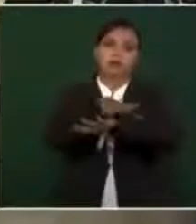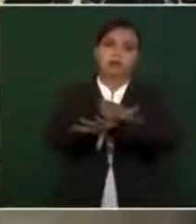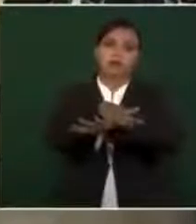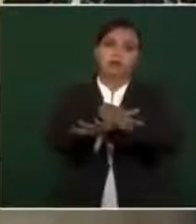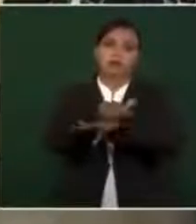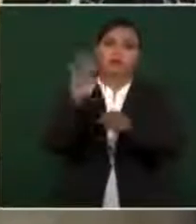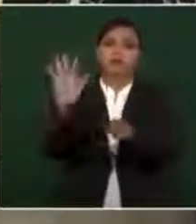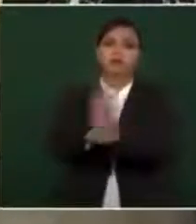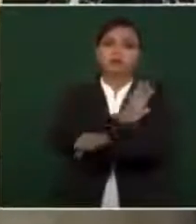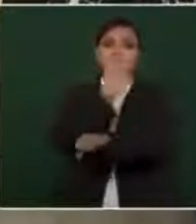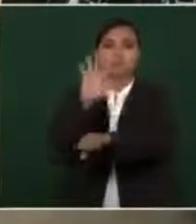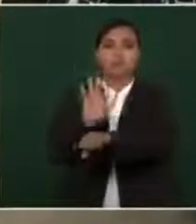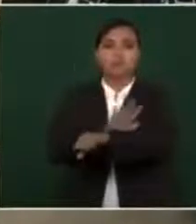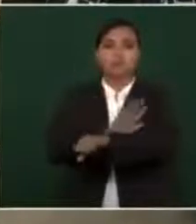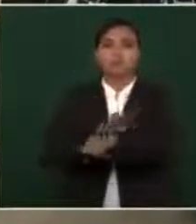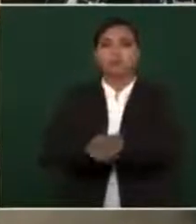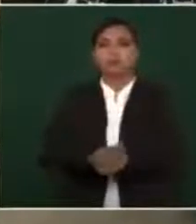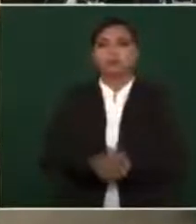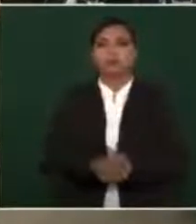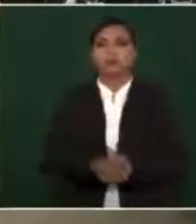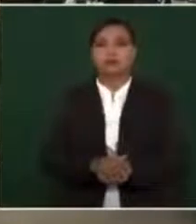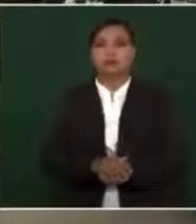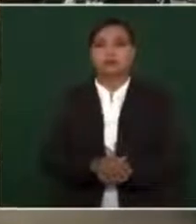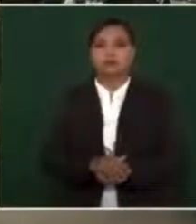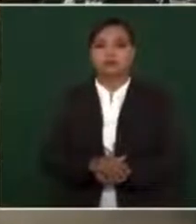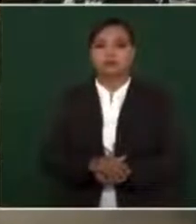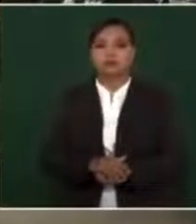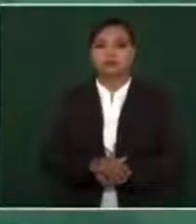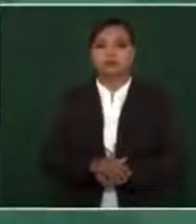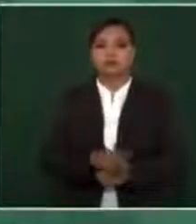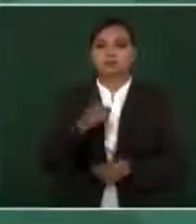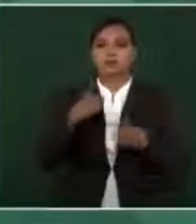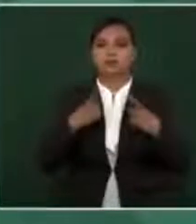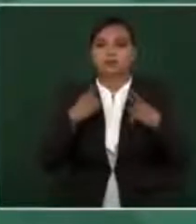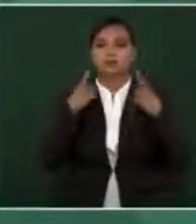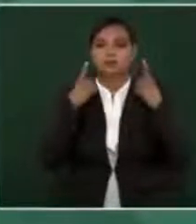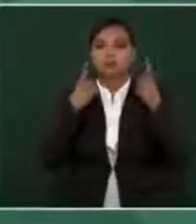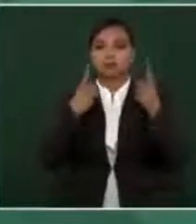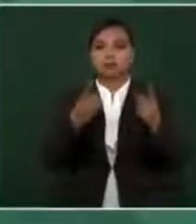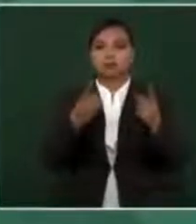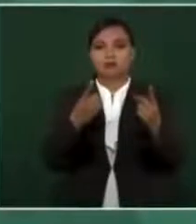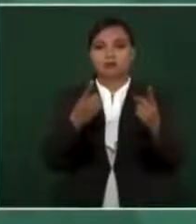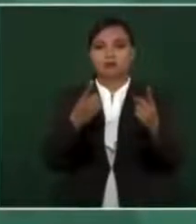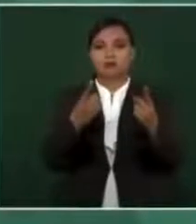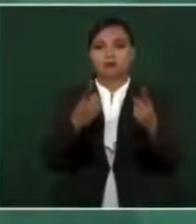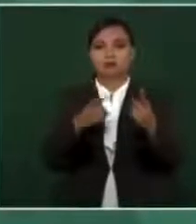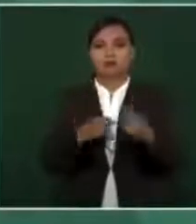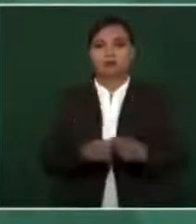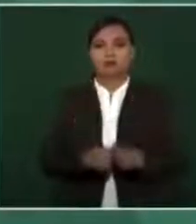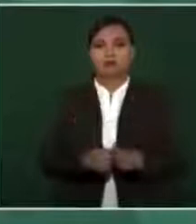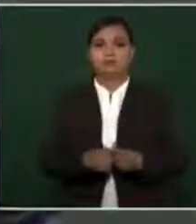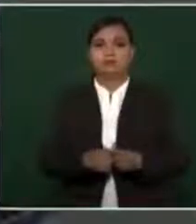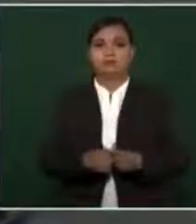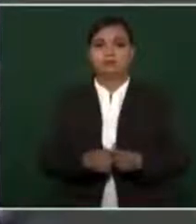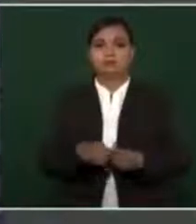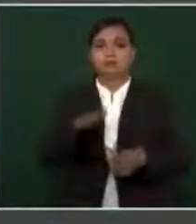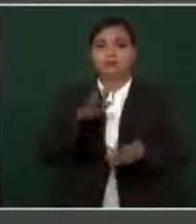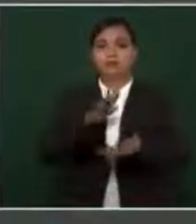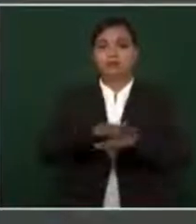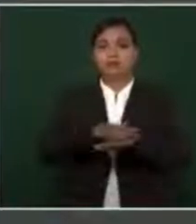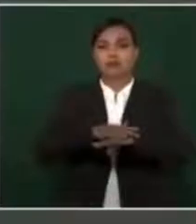energética se le dio mangancha